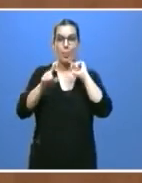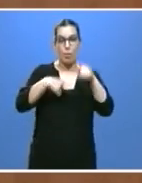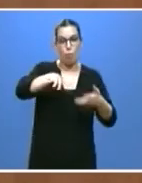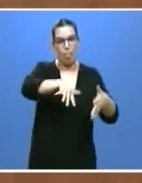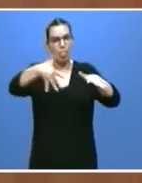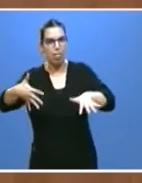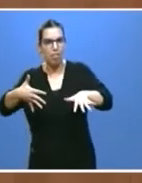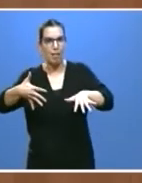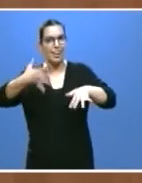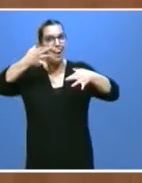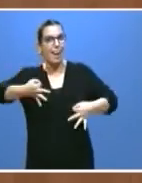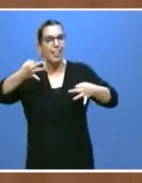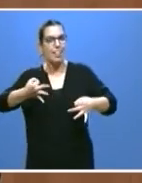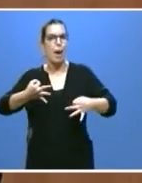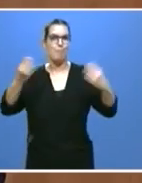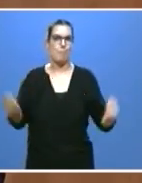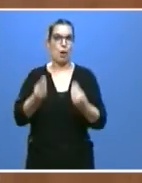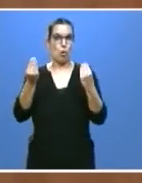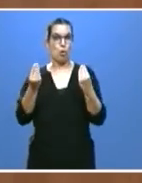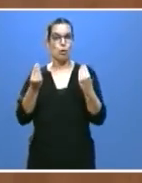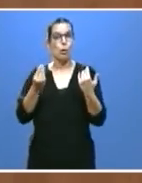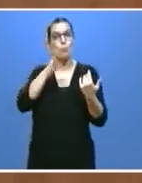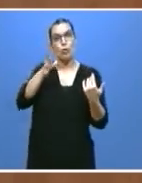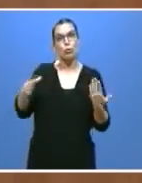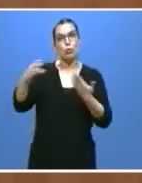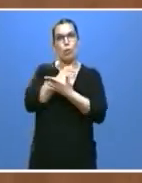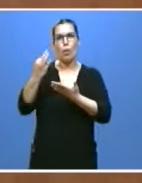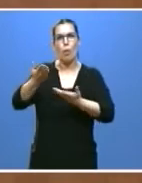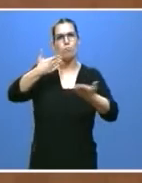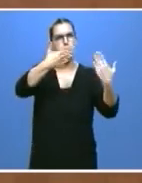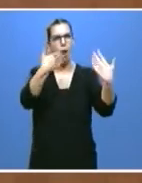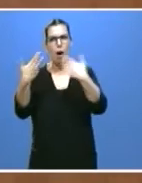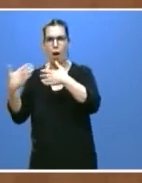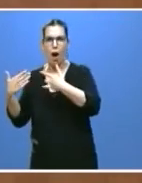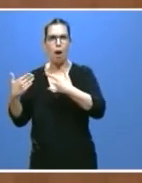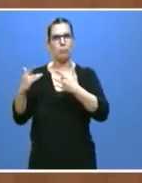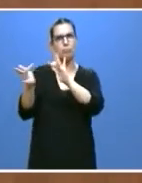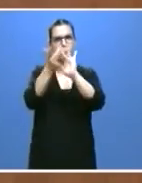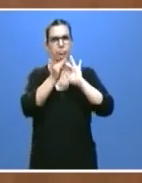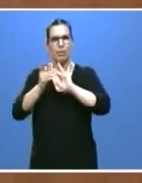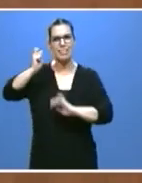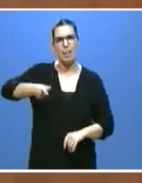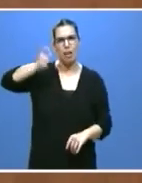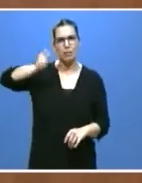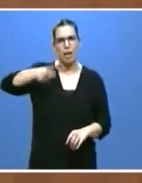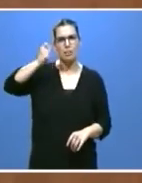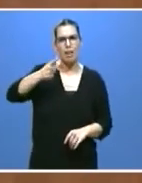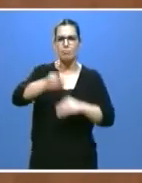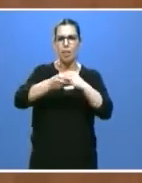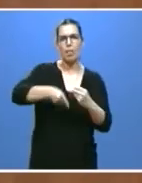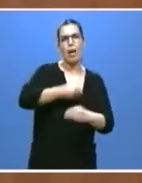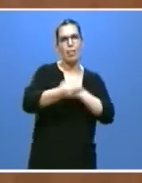por ello hay que desarrollar entre todos esa interlocución de manera más regular y más efectiva